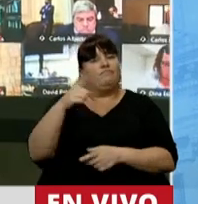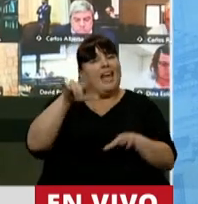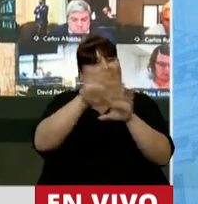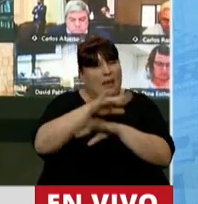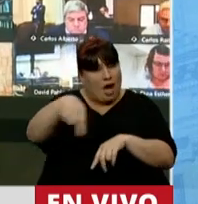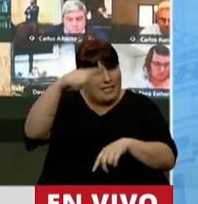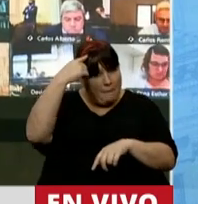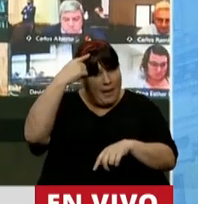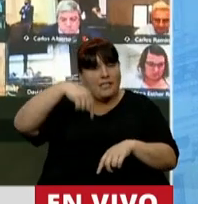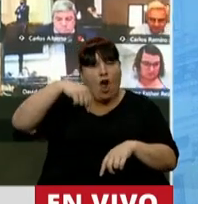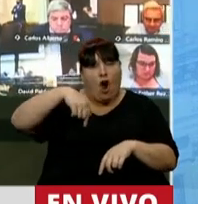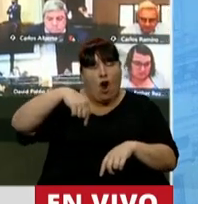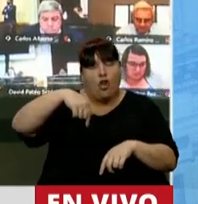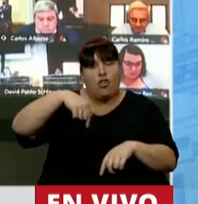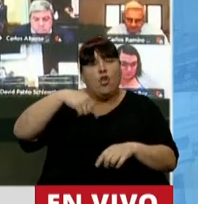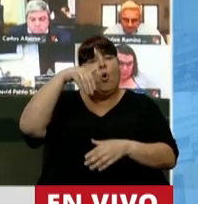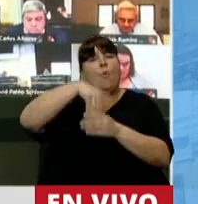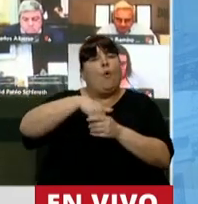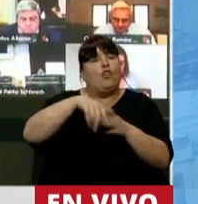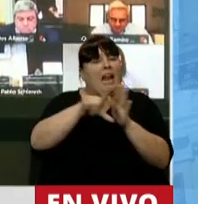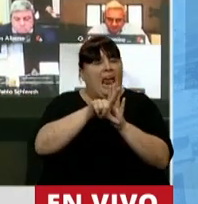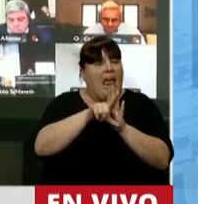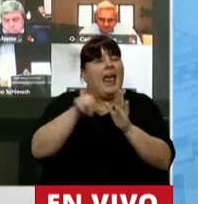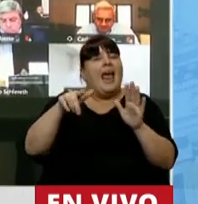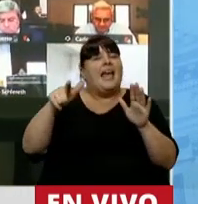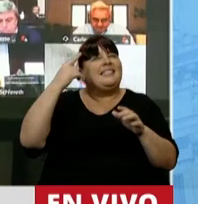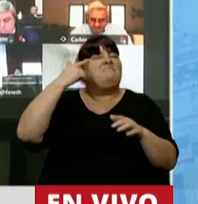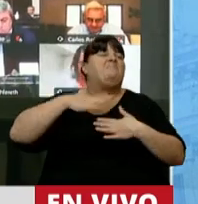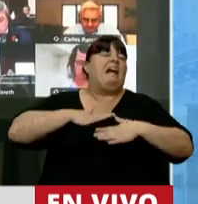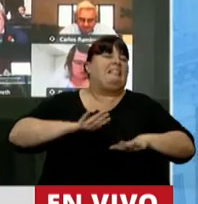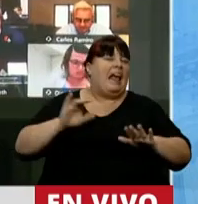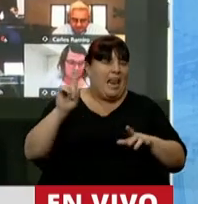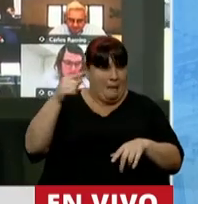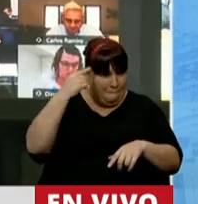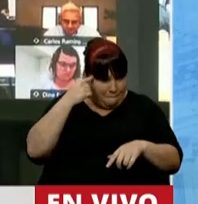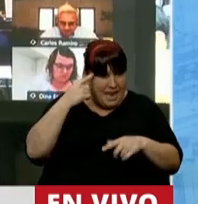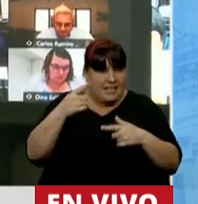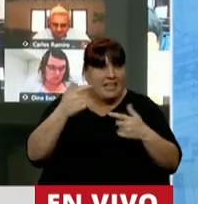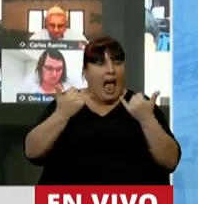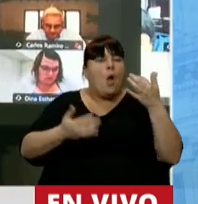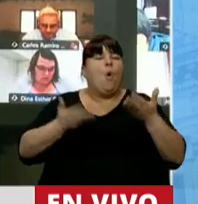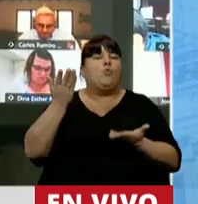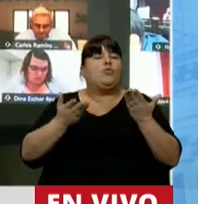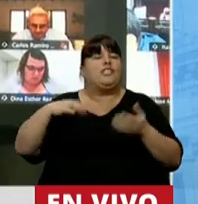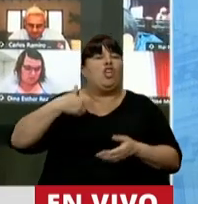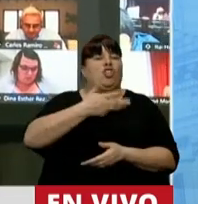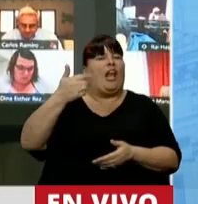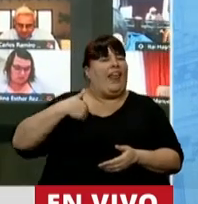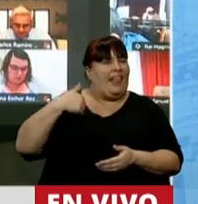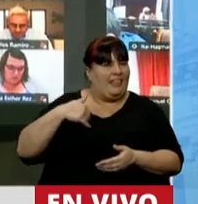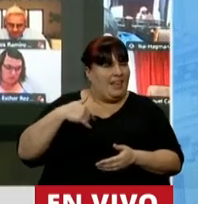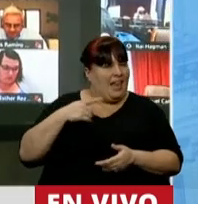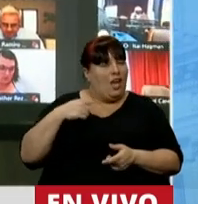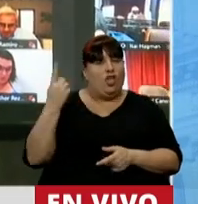equivocan quienes creen que hoy, votando esto, tranquilizan sus conciencias creyendo que construyen justicia social en la Argentina.